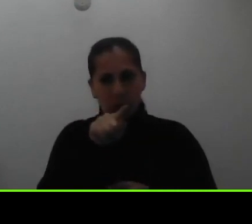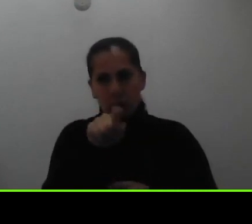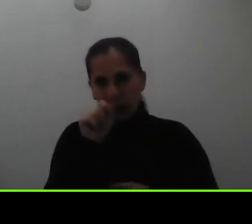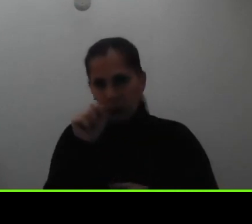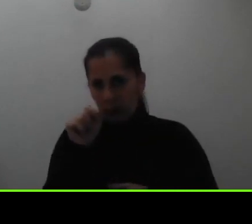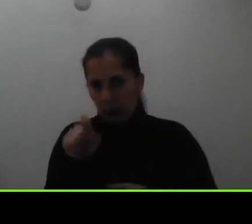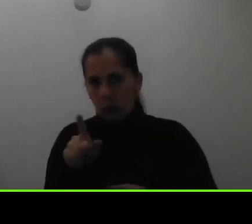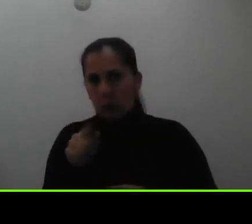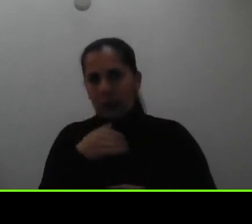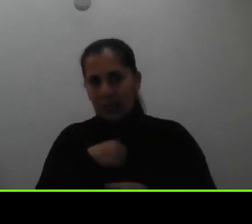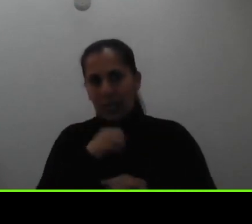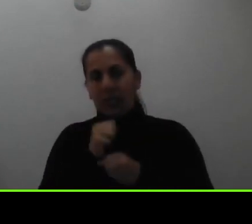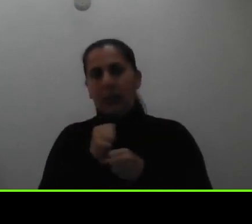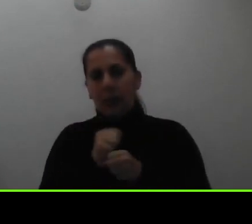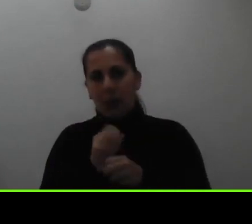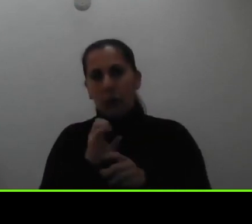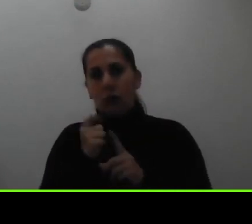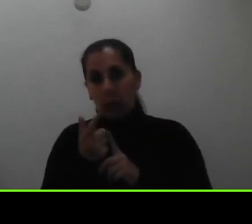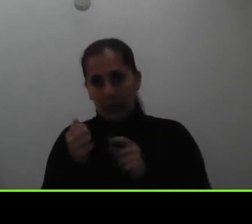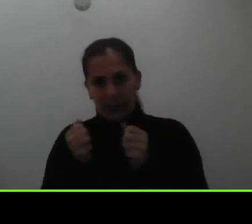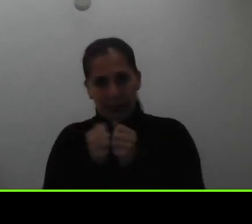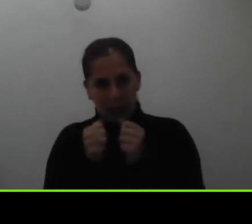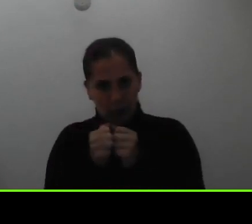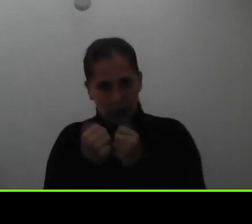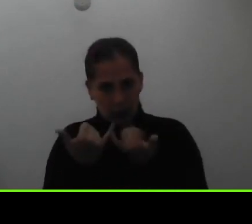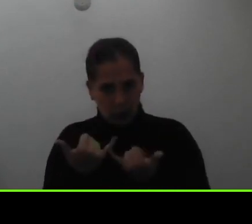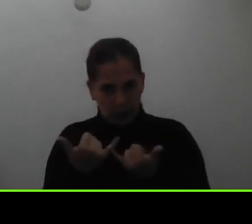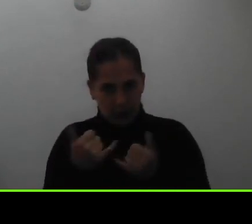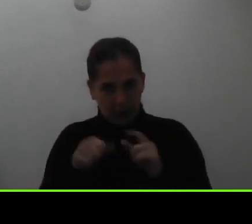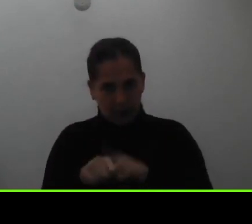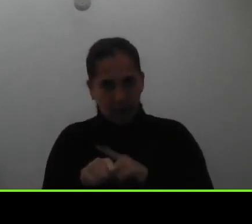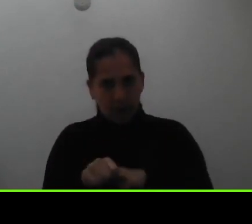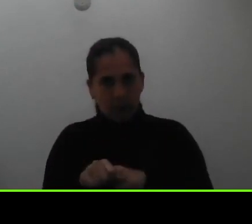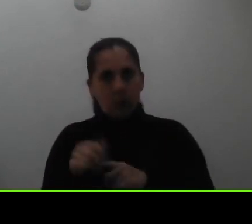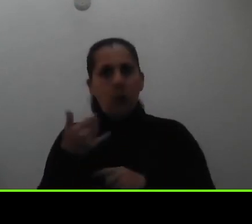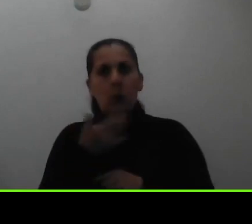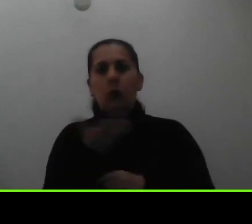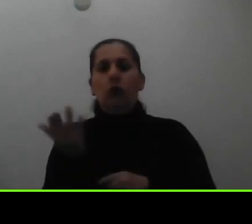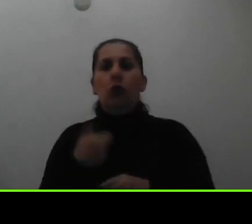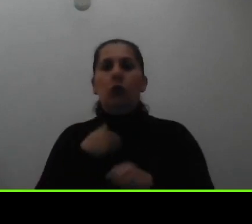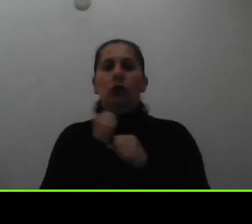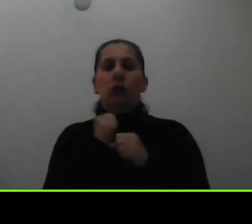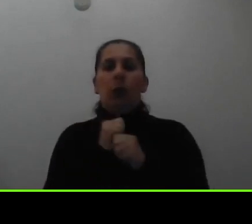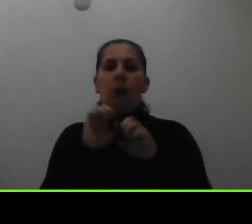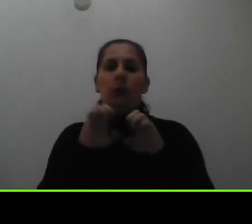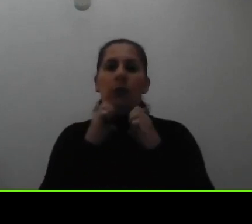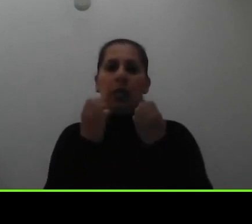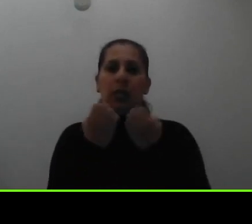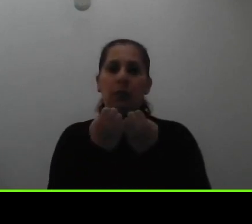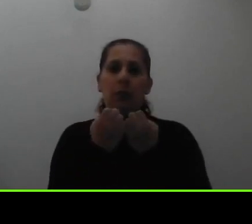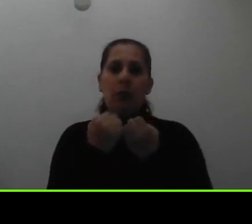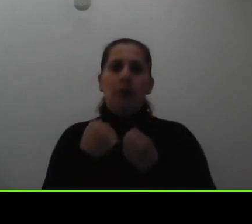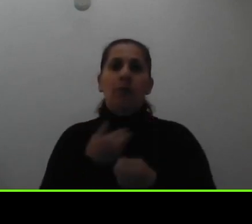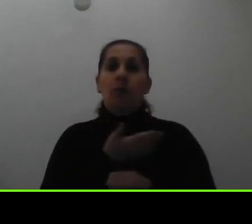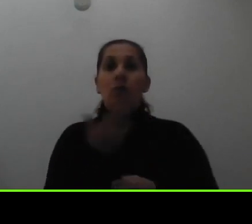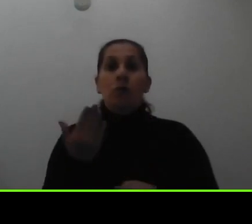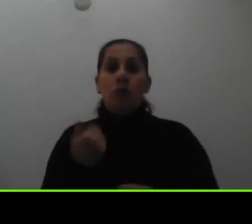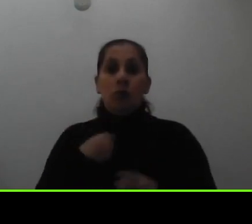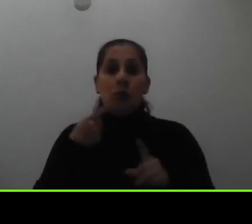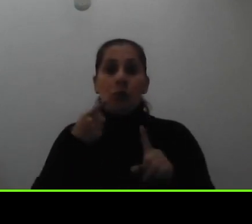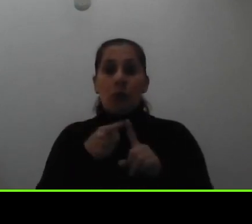acompañan varios trabajadores sociales porque realmente trabajamos en equipo y nuestro objetivo es que realmente